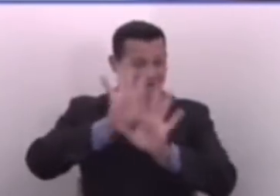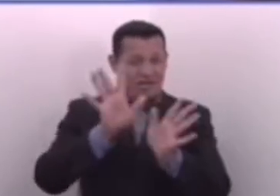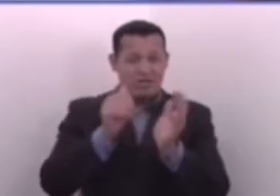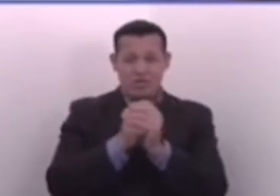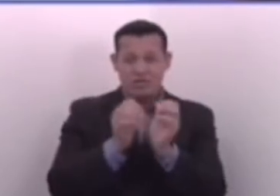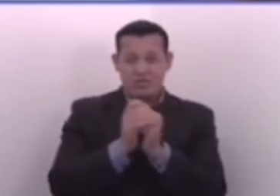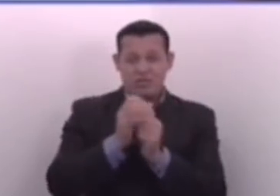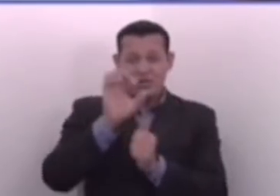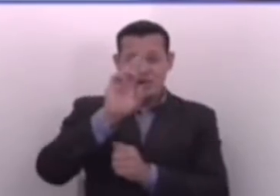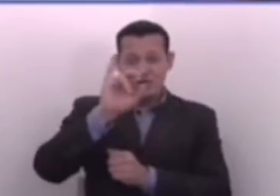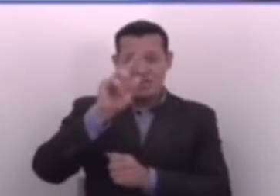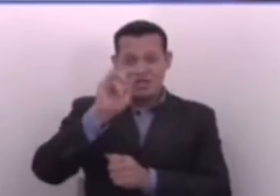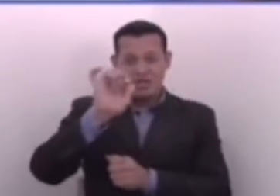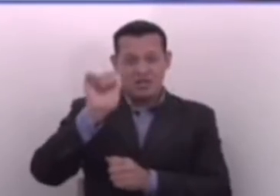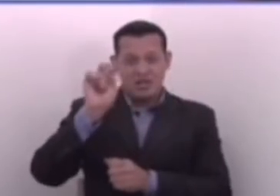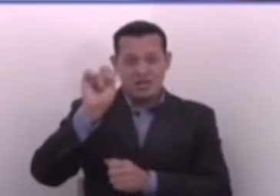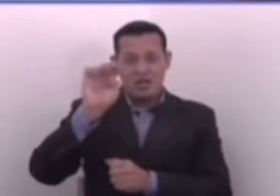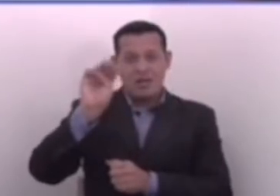Cristian Machado